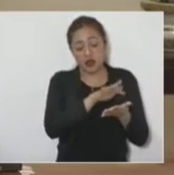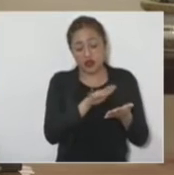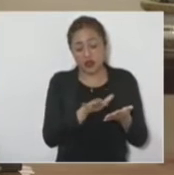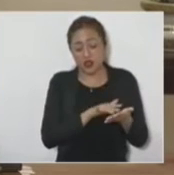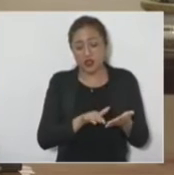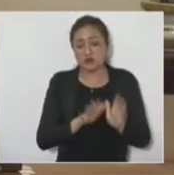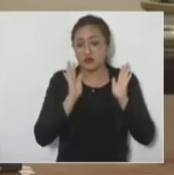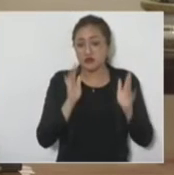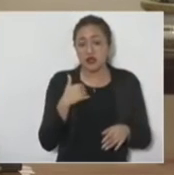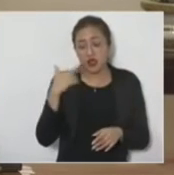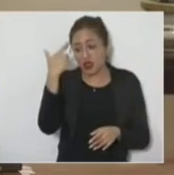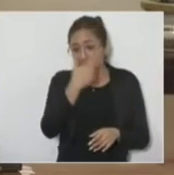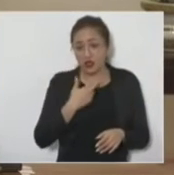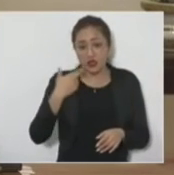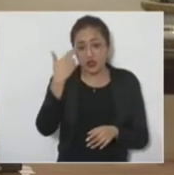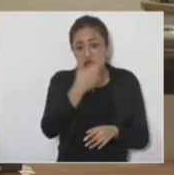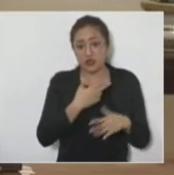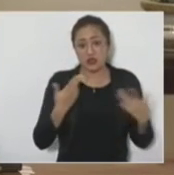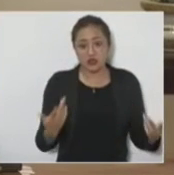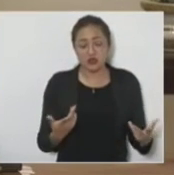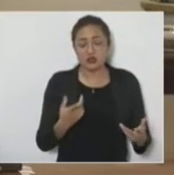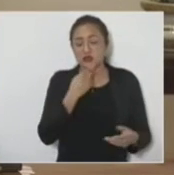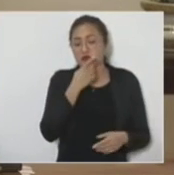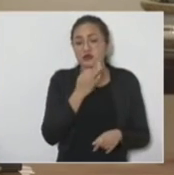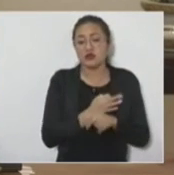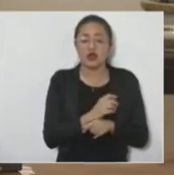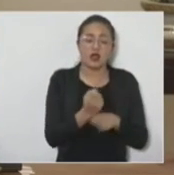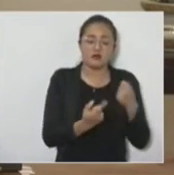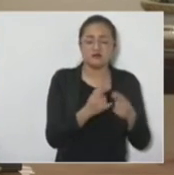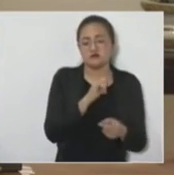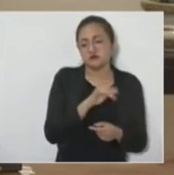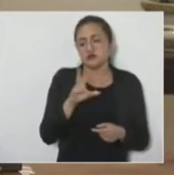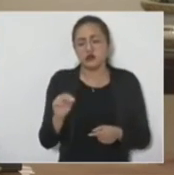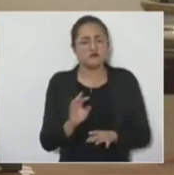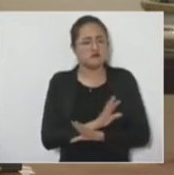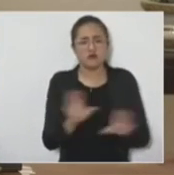y que ya lo revisé, nada más te voy a decir que unos sí y otros no.